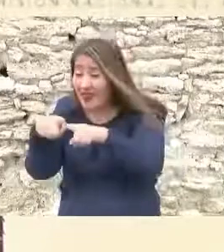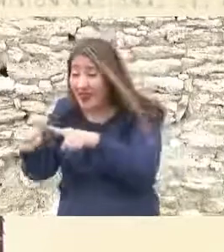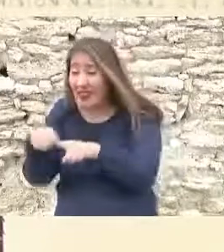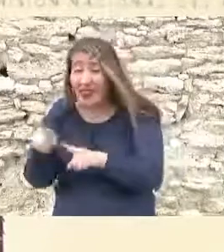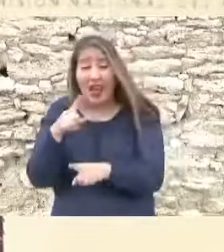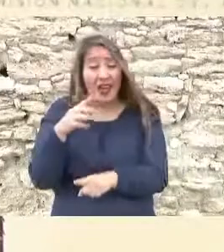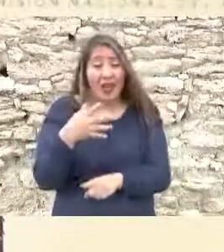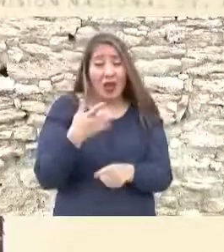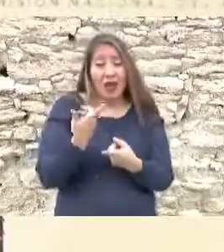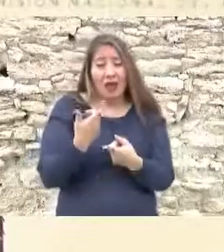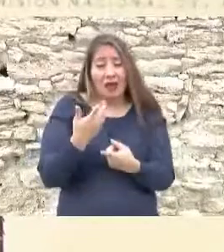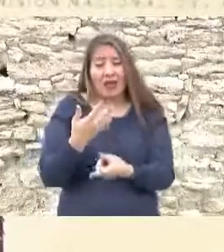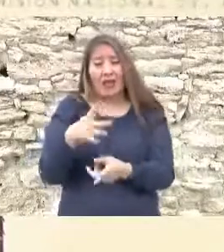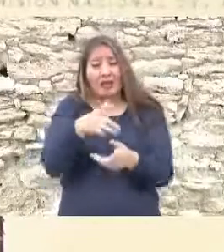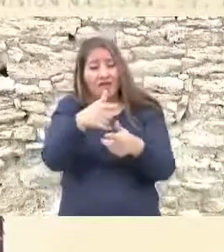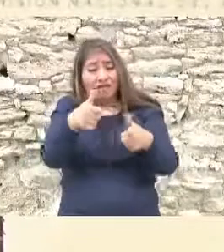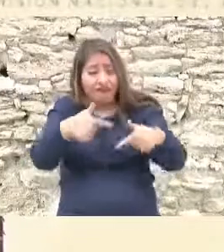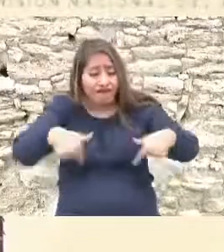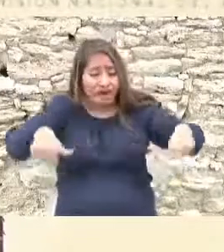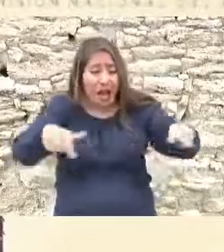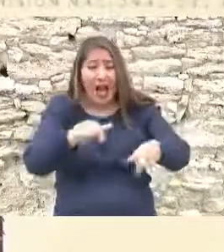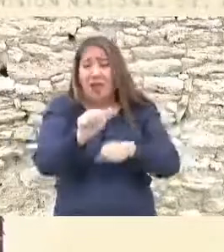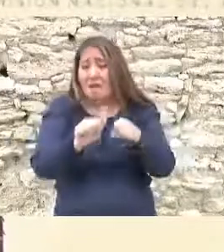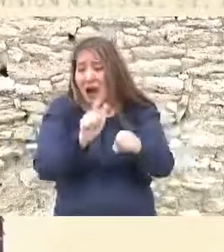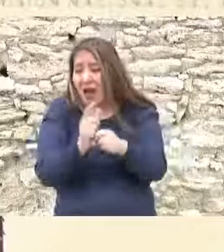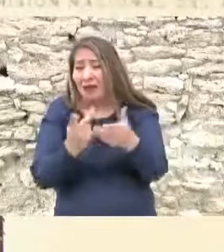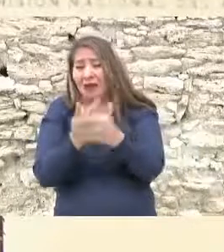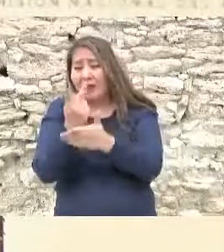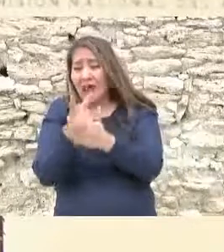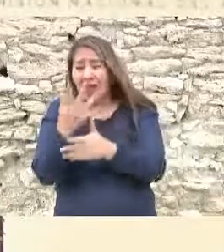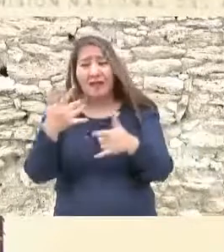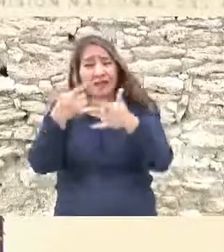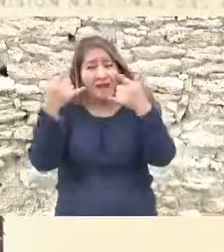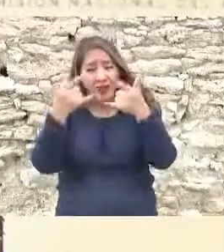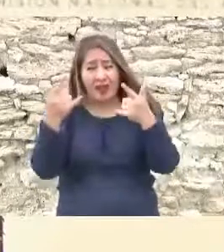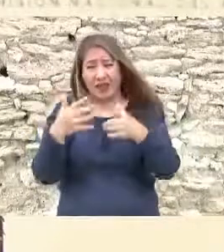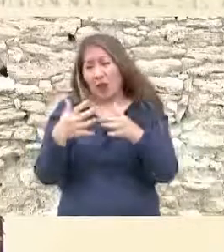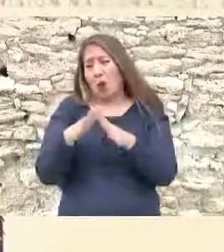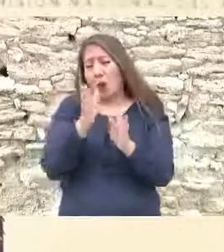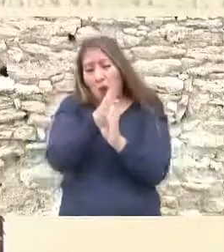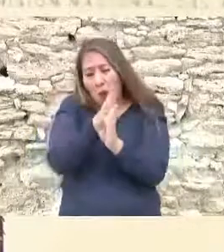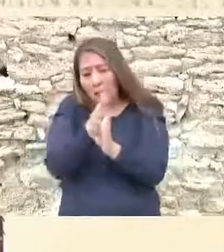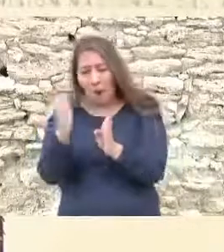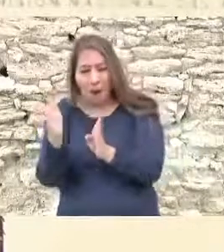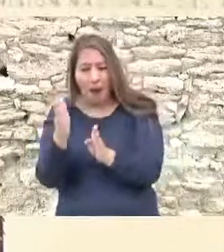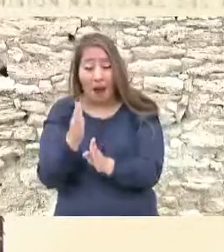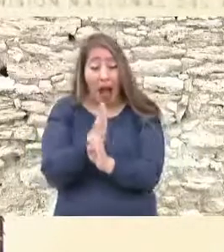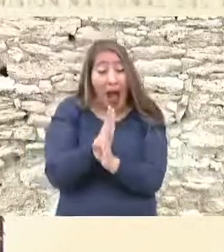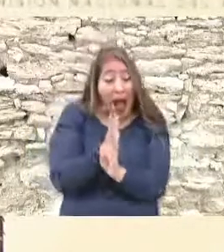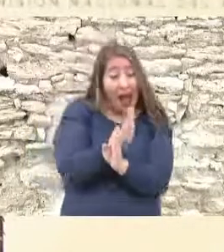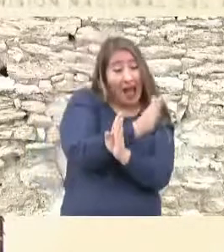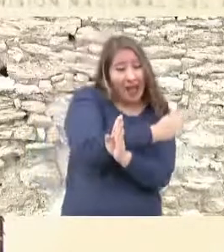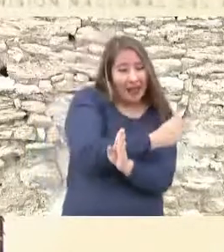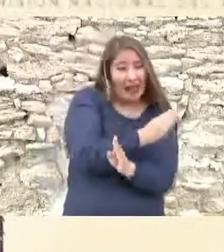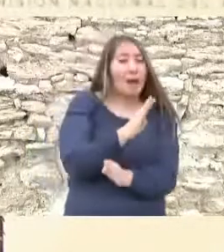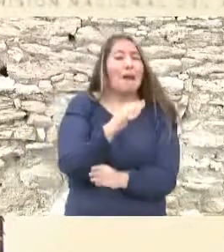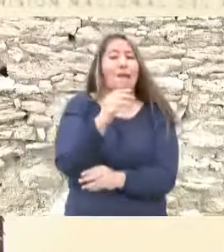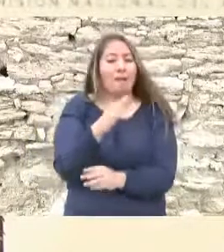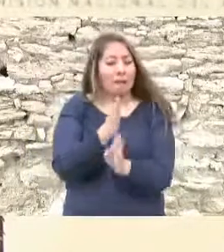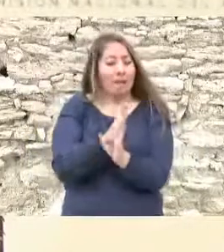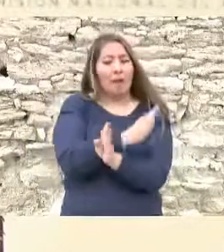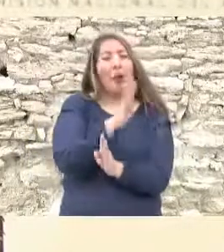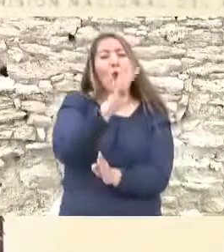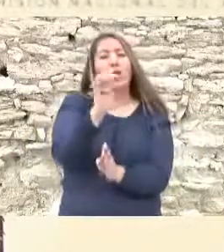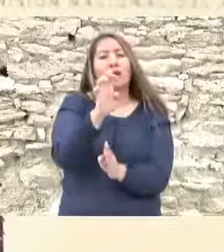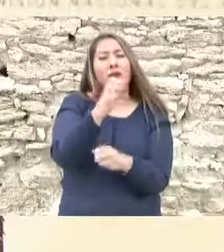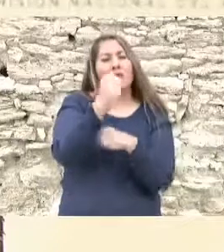conserva la historia de la vida y parte de la historia de este país. En el periodo precámbrico, hace 4.600 millones de